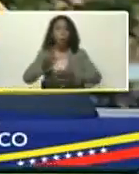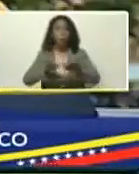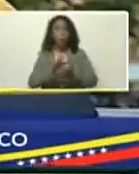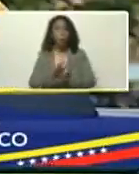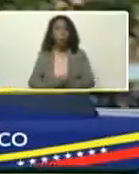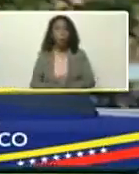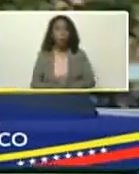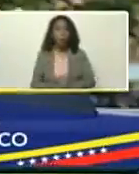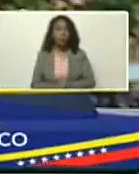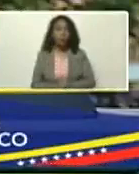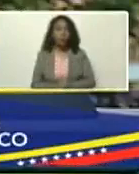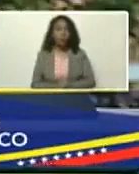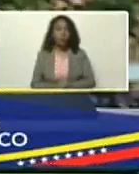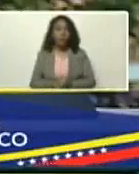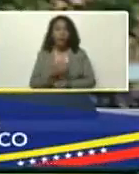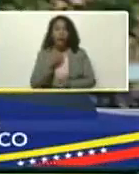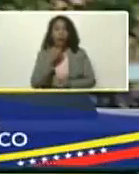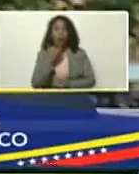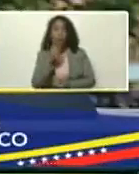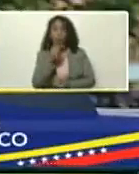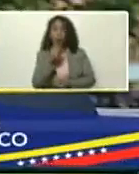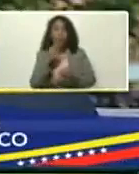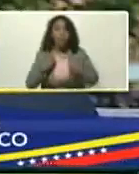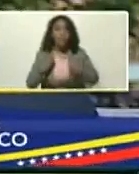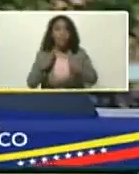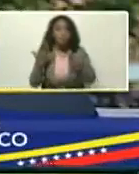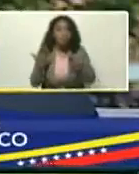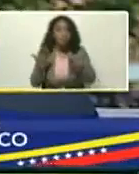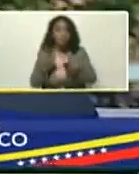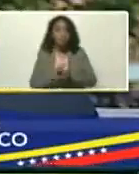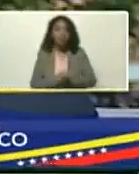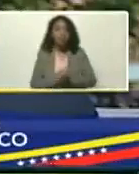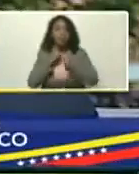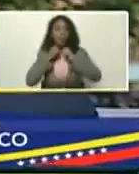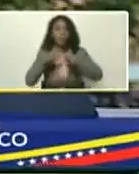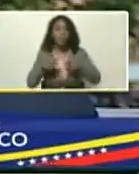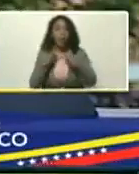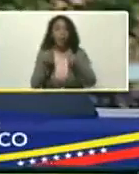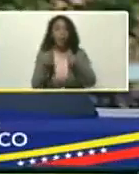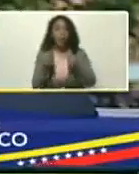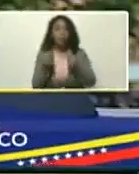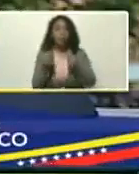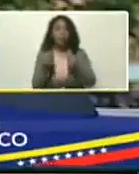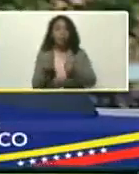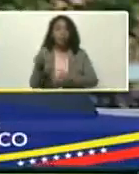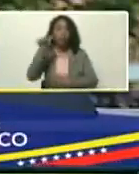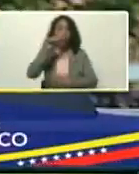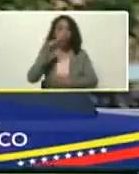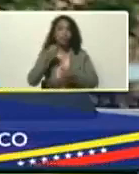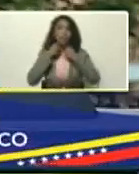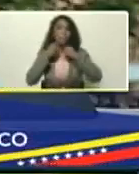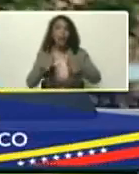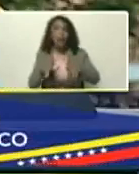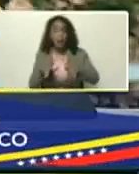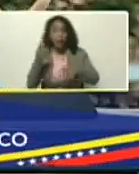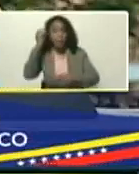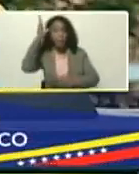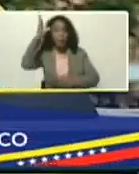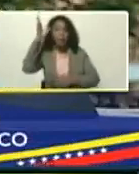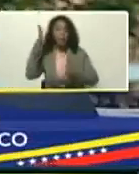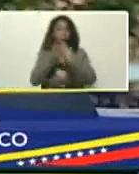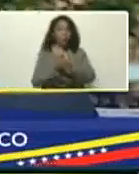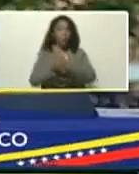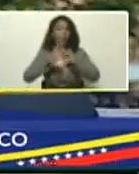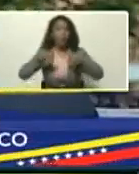si sencillamente no hay vida, si se pierden, los recursos hídricos, si se pierde, la capacidad de la